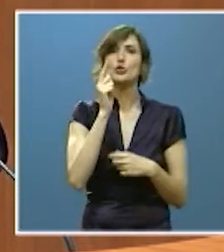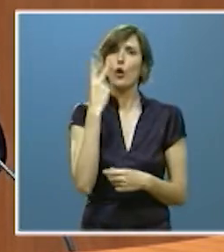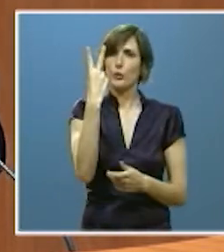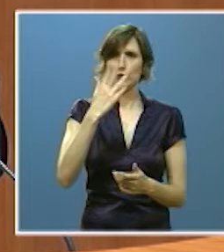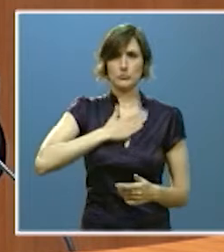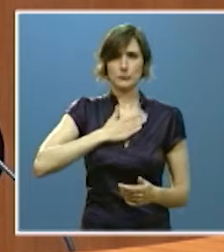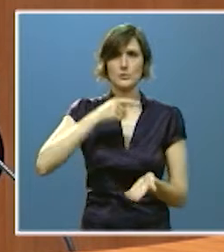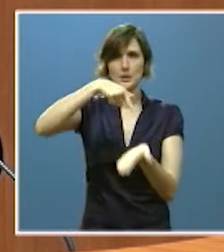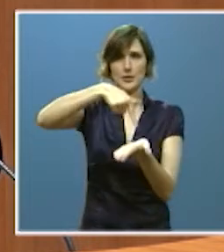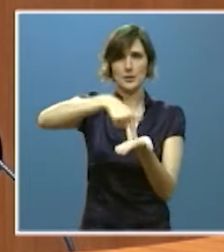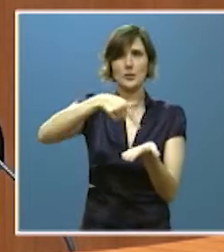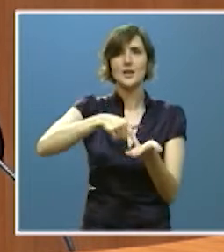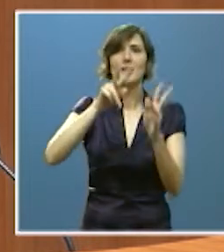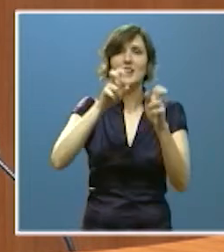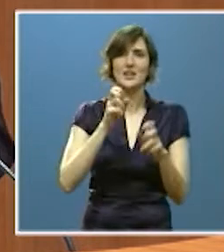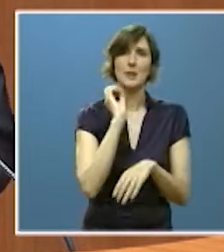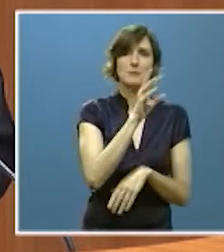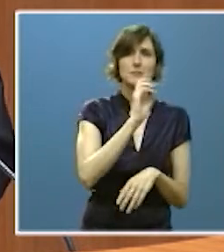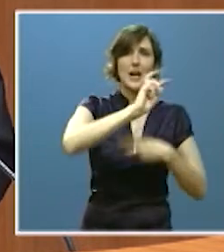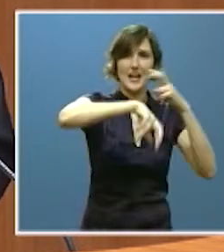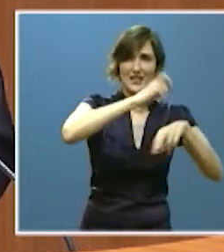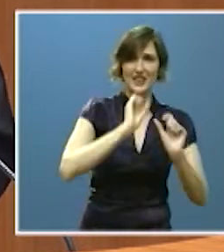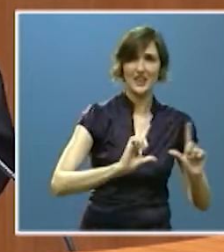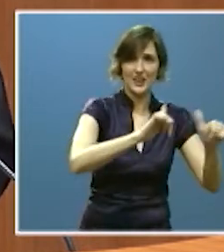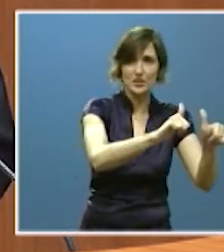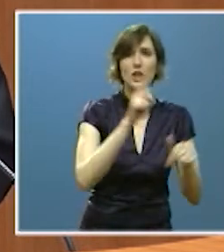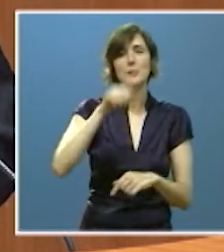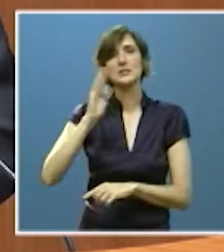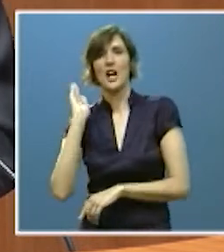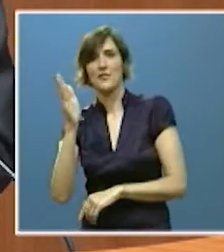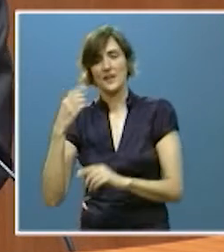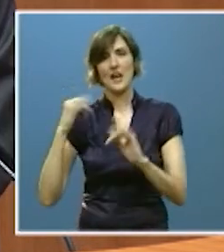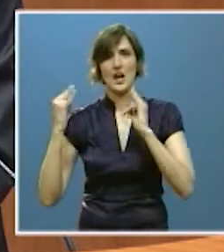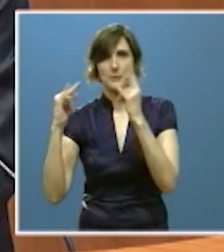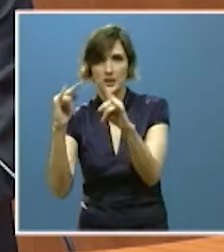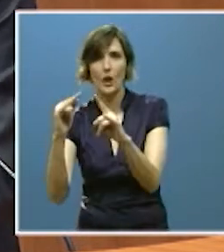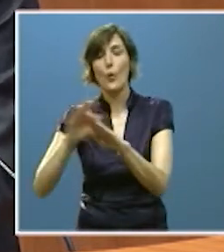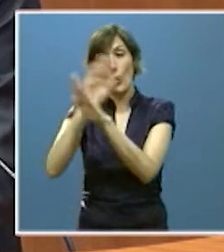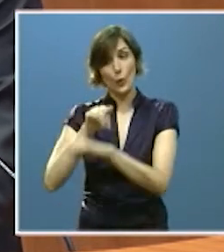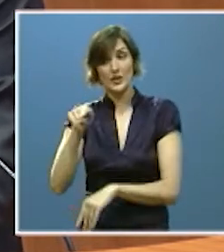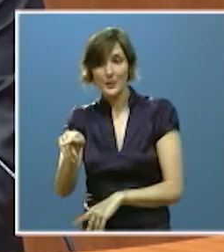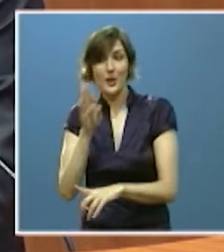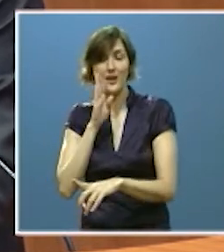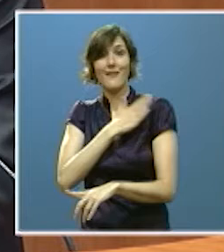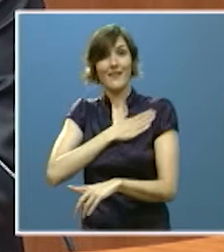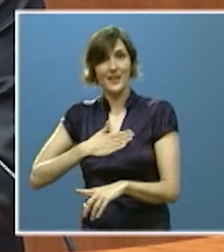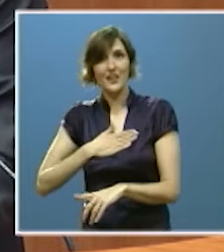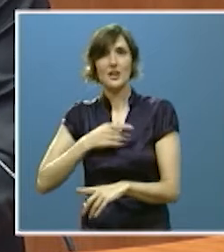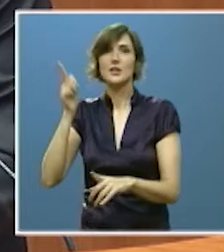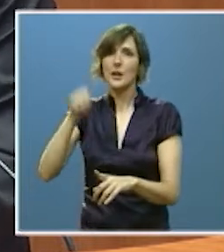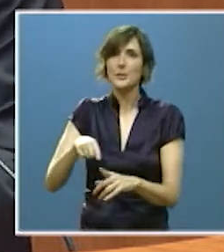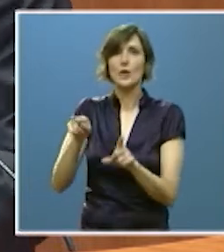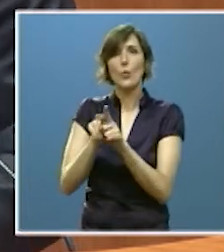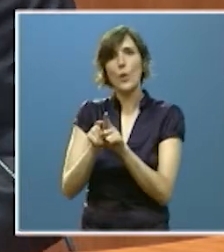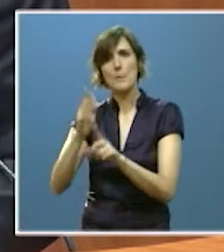sobre depósito de residuos y sobre daño ambiental, el último de los cuales queremos ahora que grave también